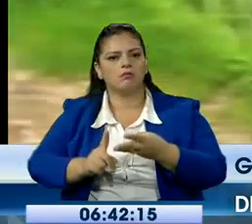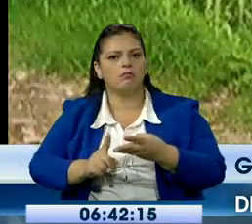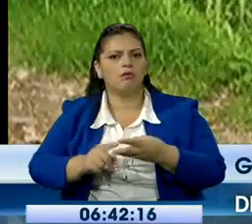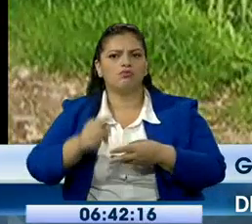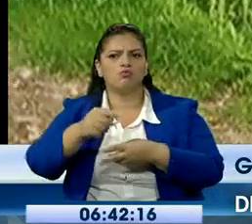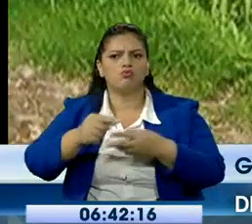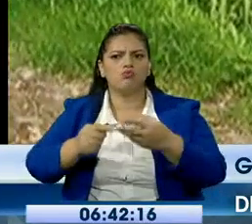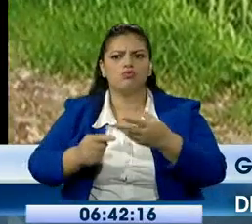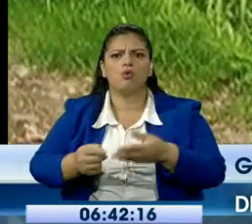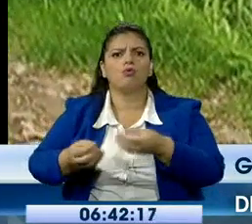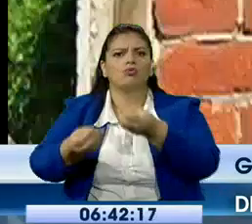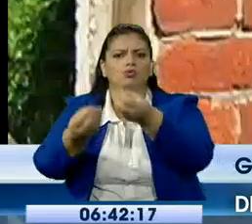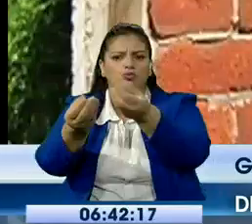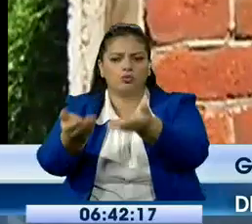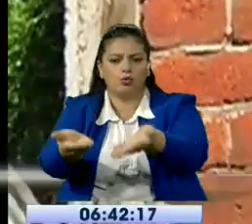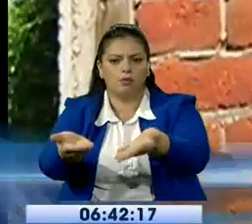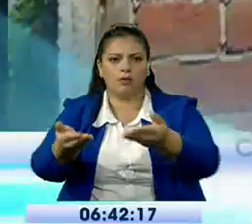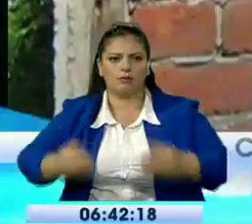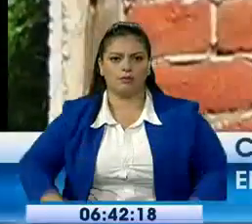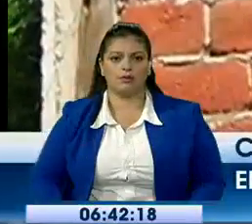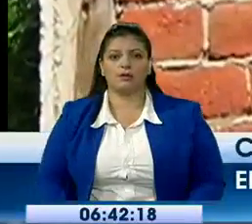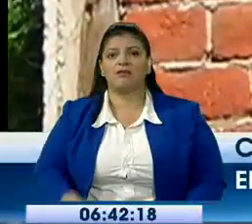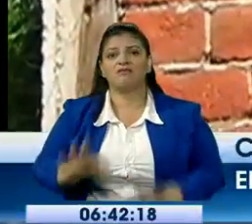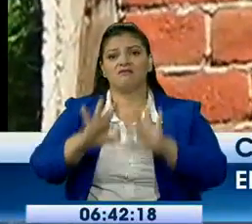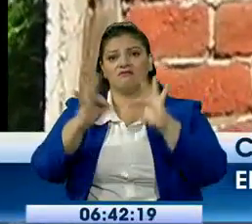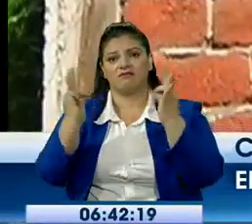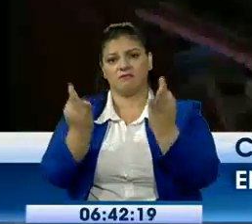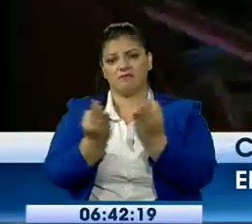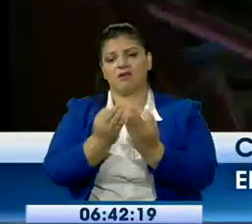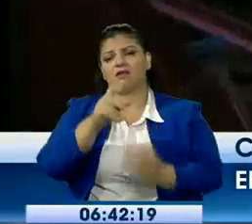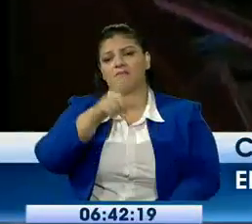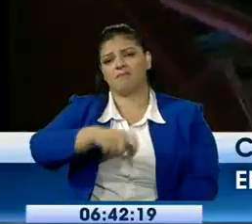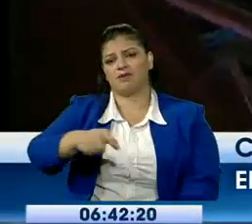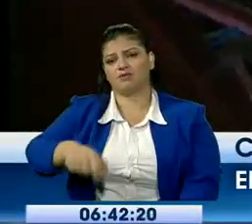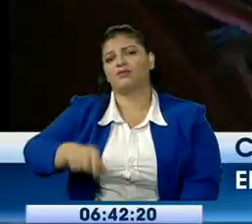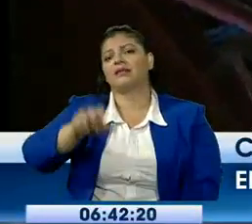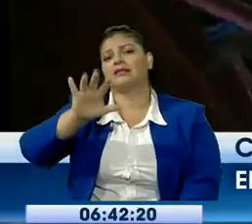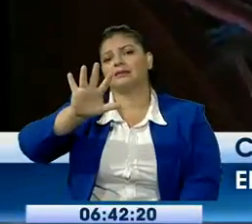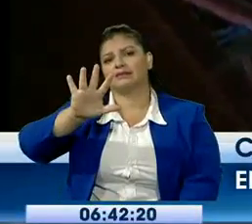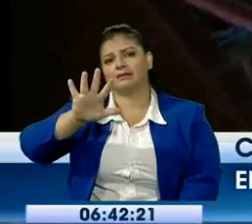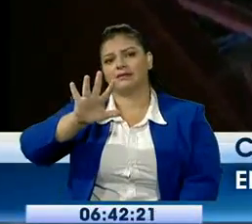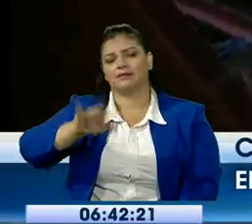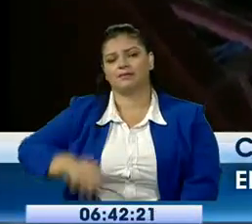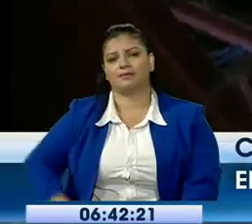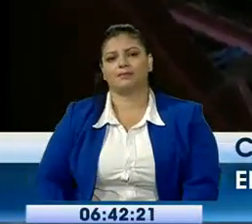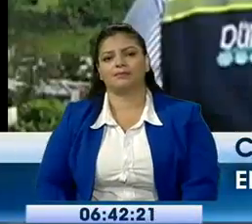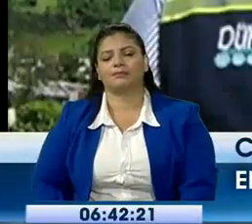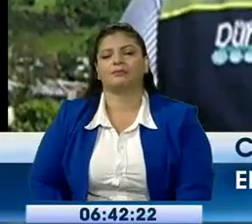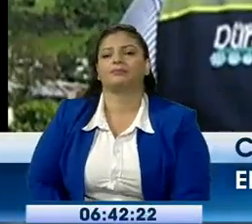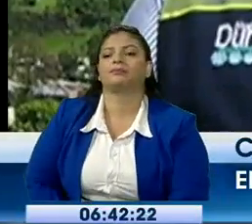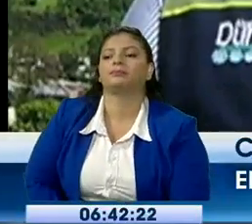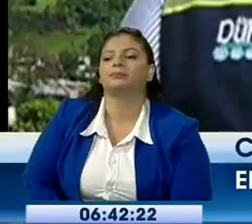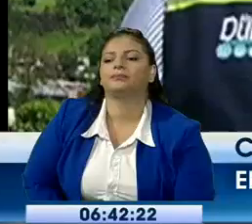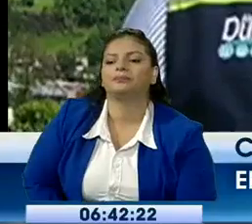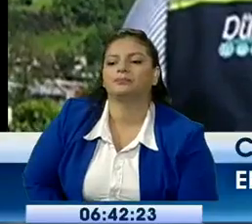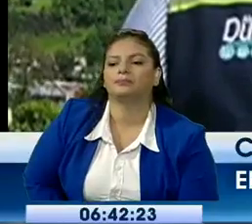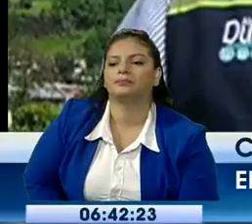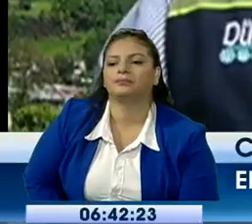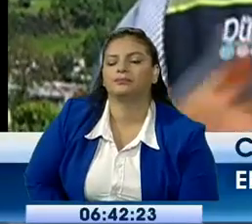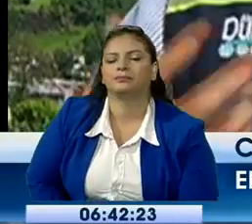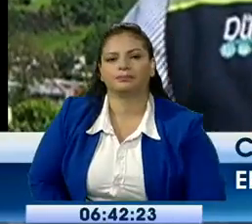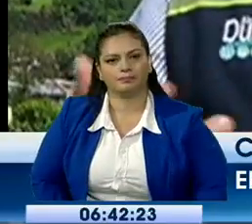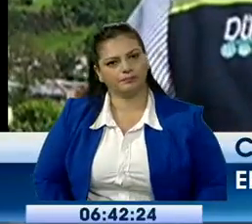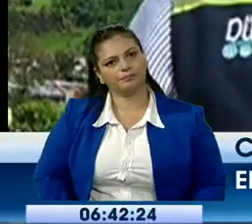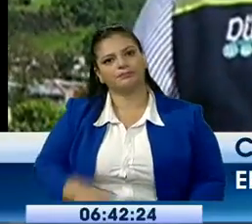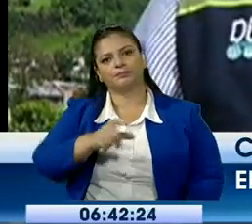Esperan que también las lluvias calmen un poco para evitar situaciones similares. Actualmente la administración municipal se encuentra